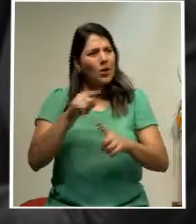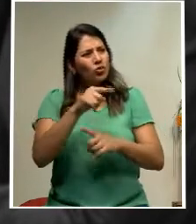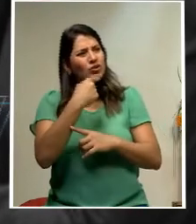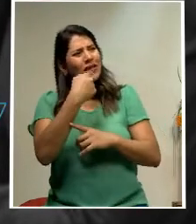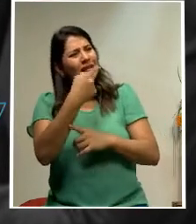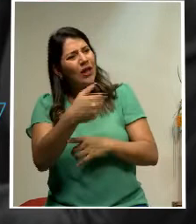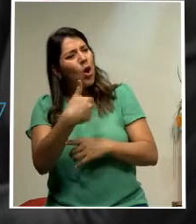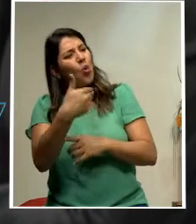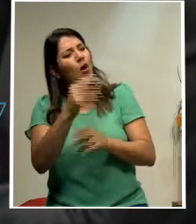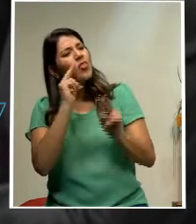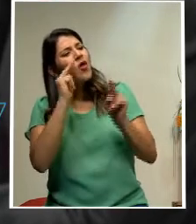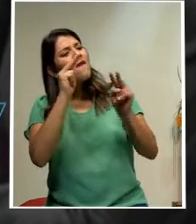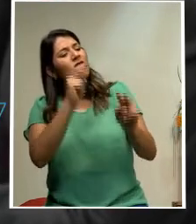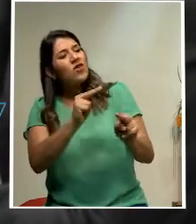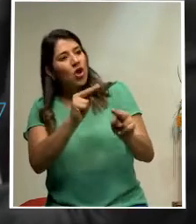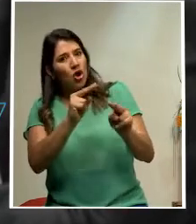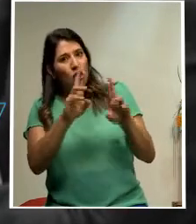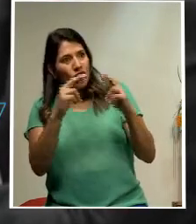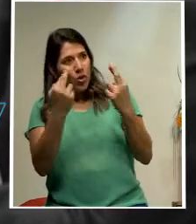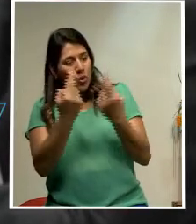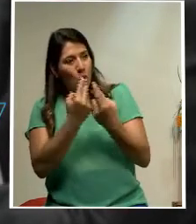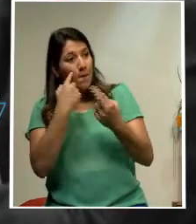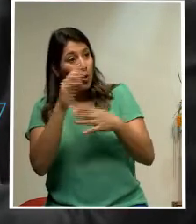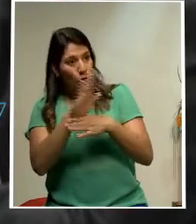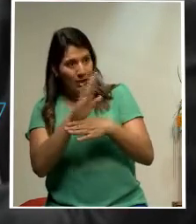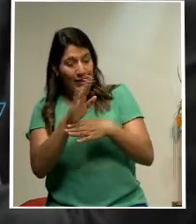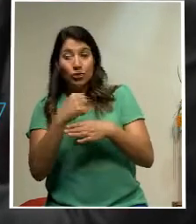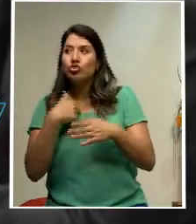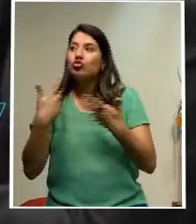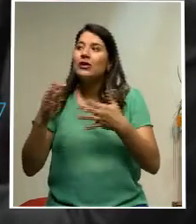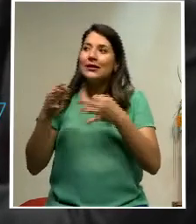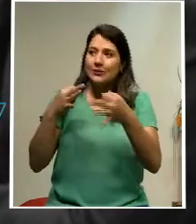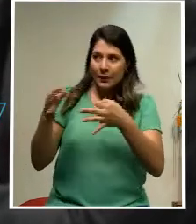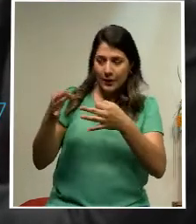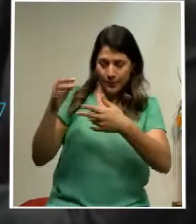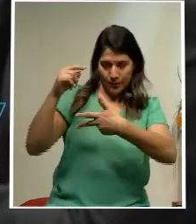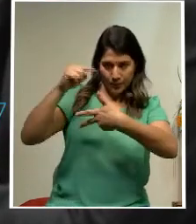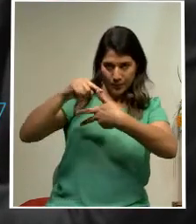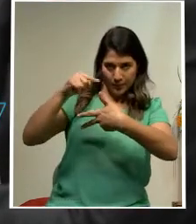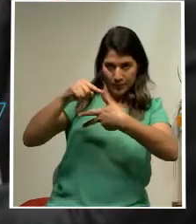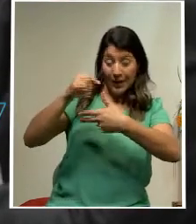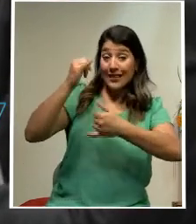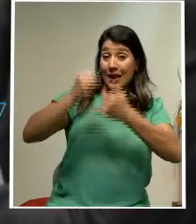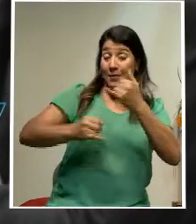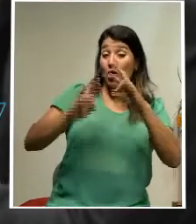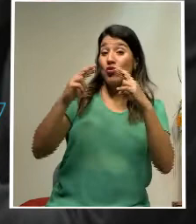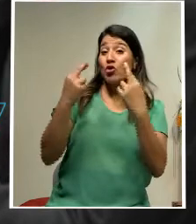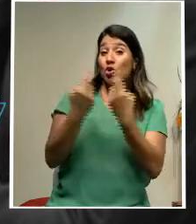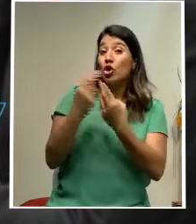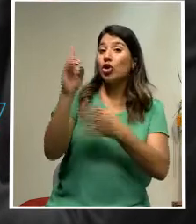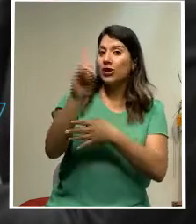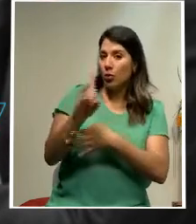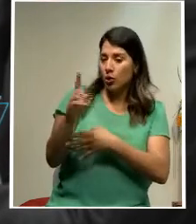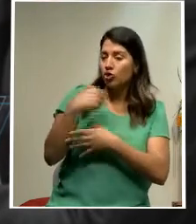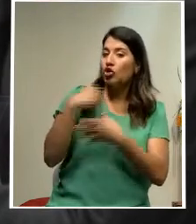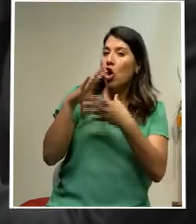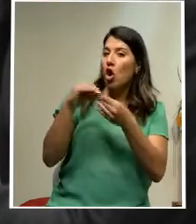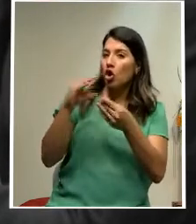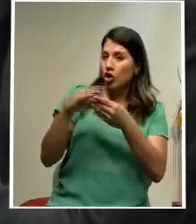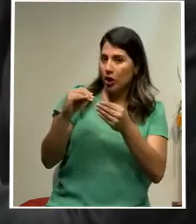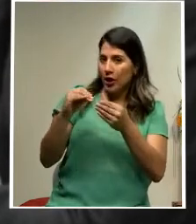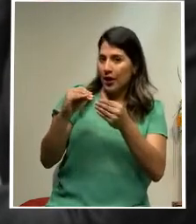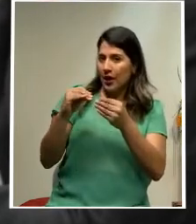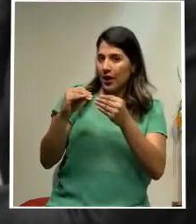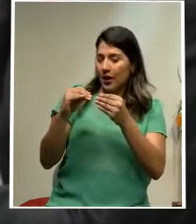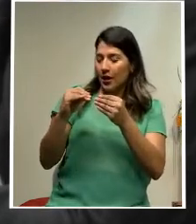por tele. Porque le acabo de señalar los tres momentos. Terminaba la reunión del domingo, le hice un resumen de la reunión. ¿Y ahí le informó de